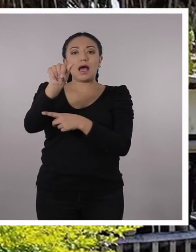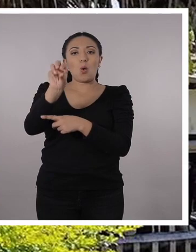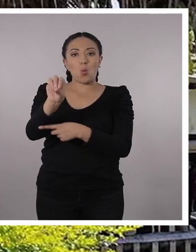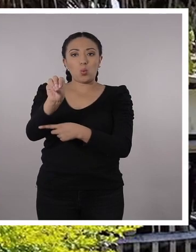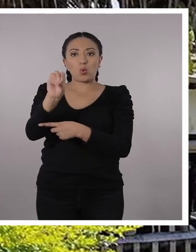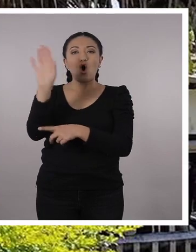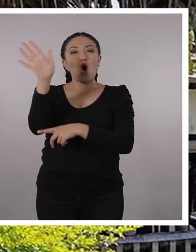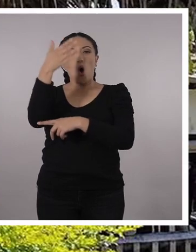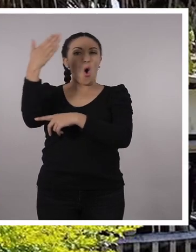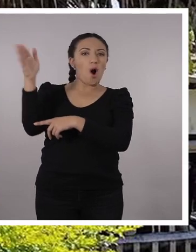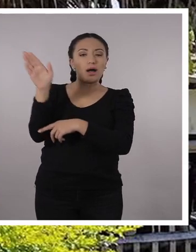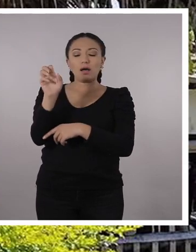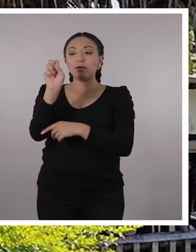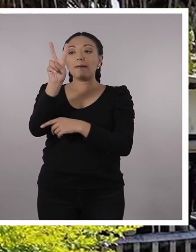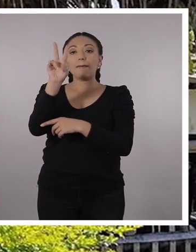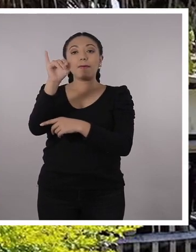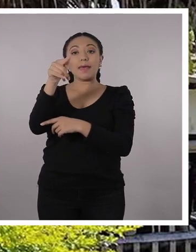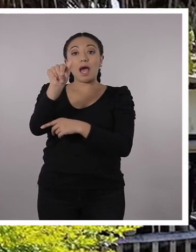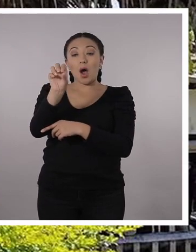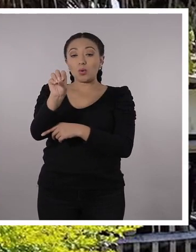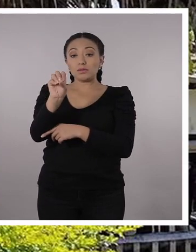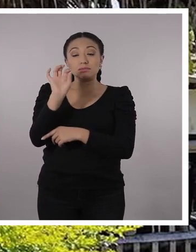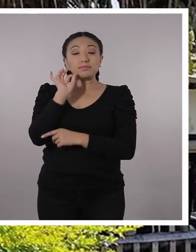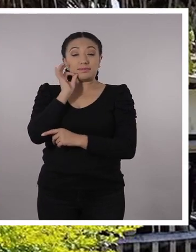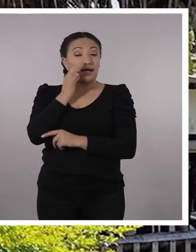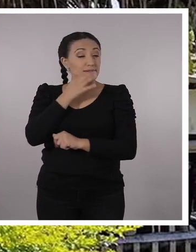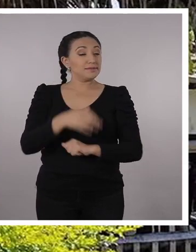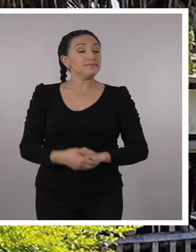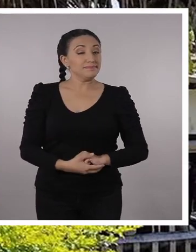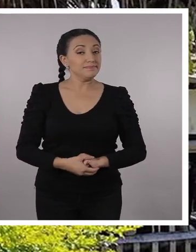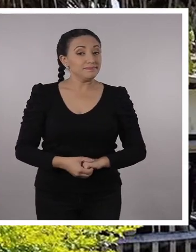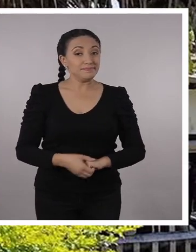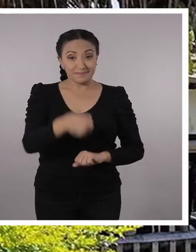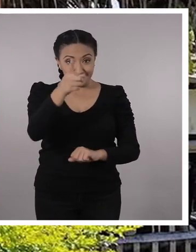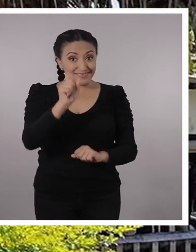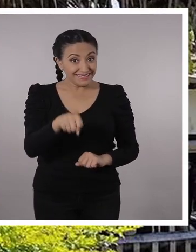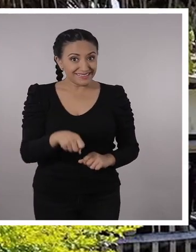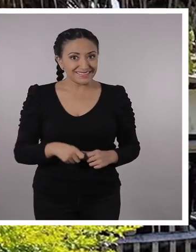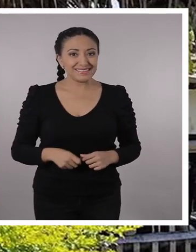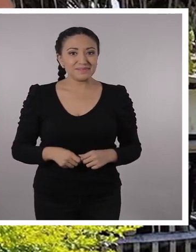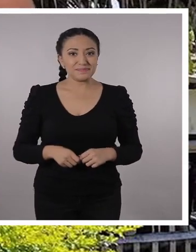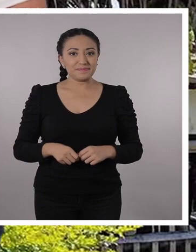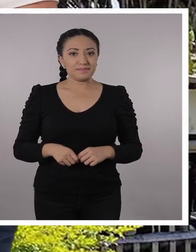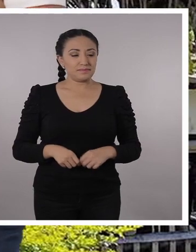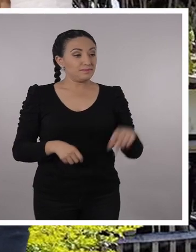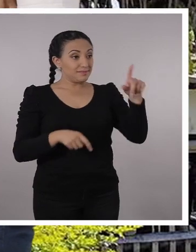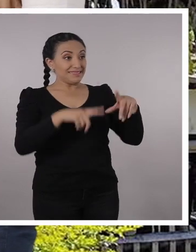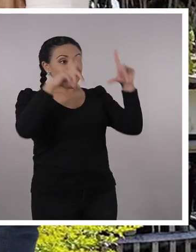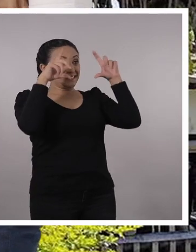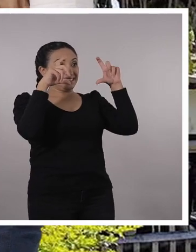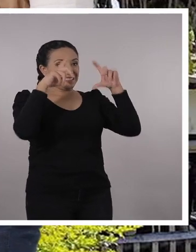Pues es un sabor delicioso. Seguramente a ustedes les gusta y lo han probado, ¿no es cierto? Profe, sonría.